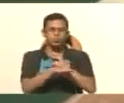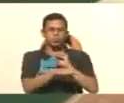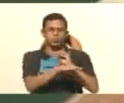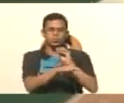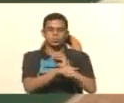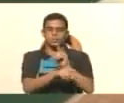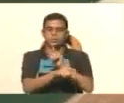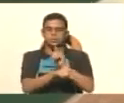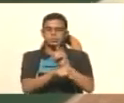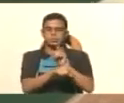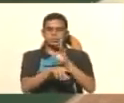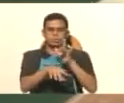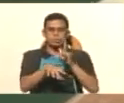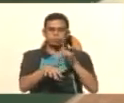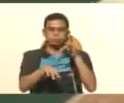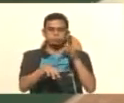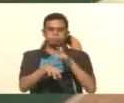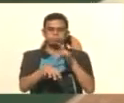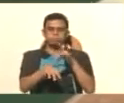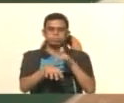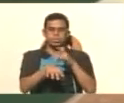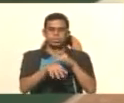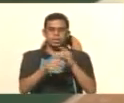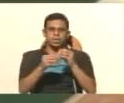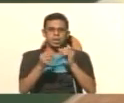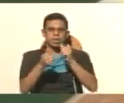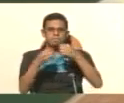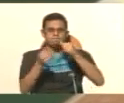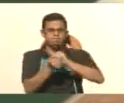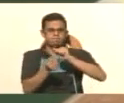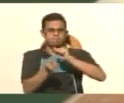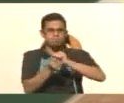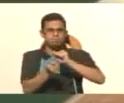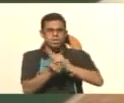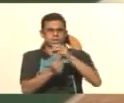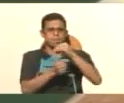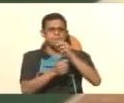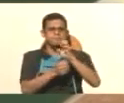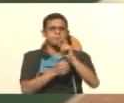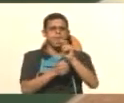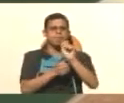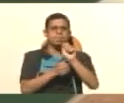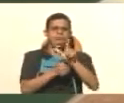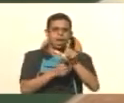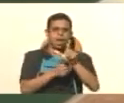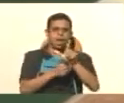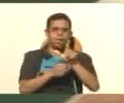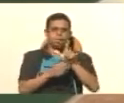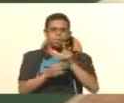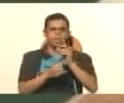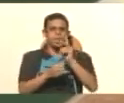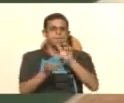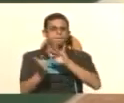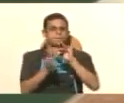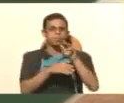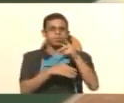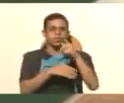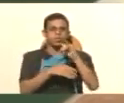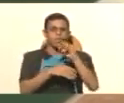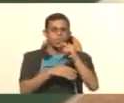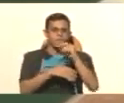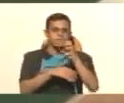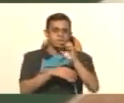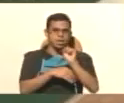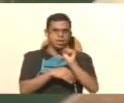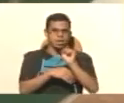contacto del metal que cubre la borra con los pines del bloque de